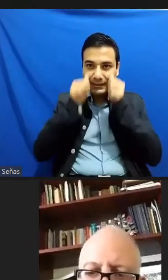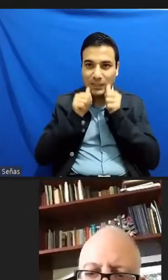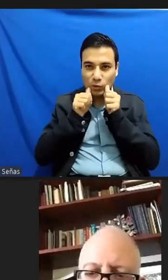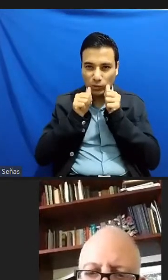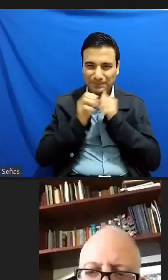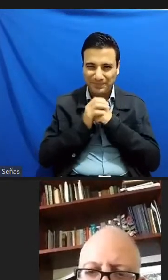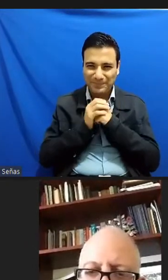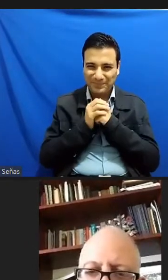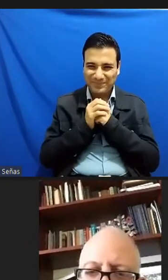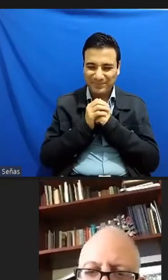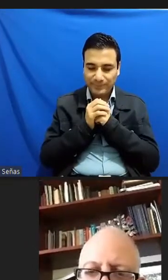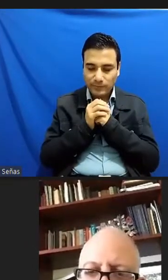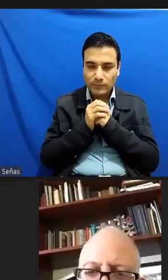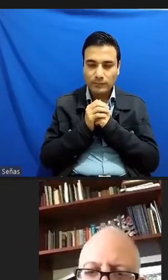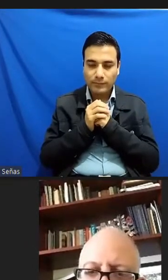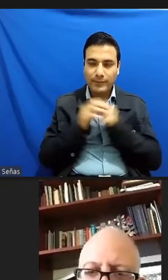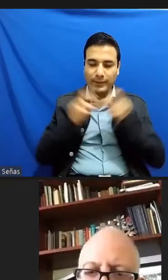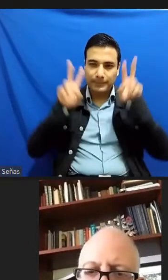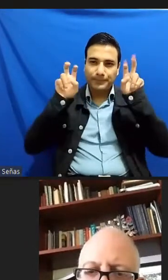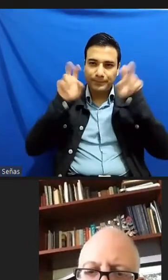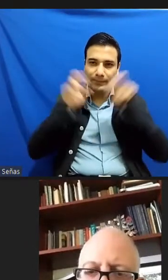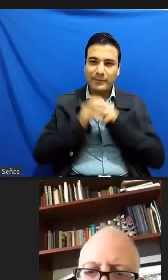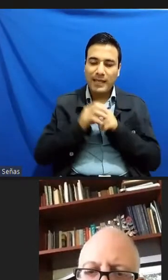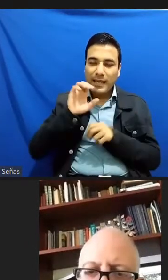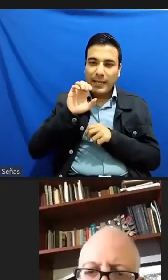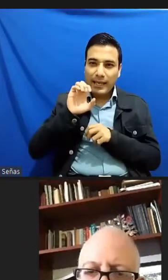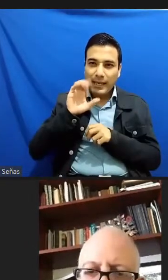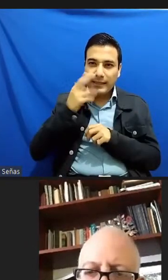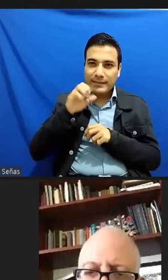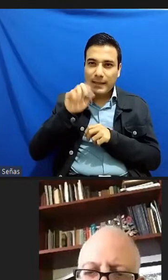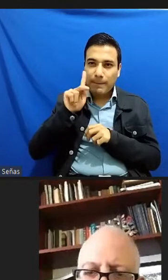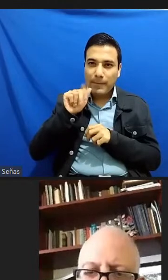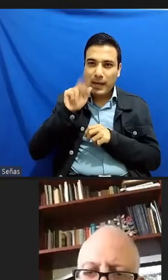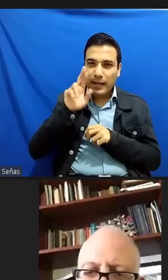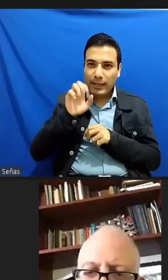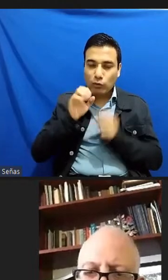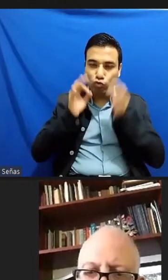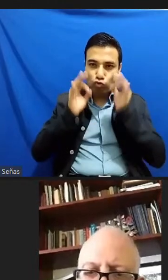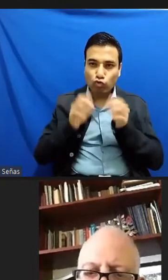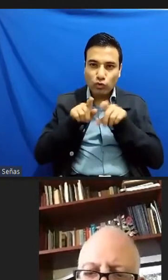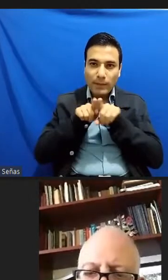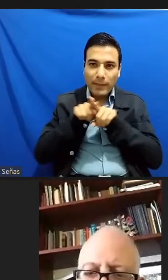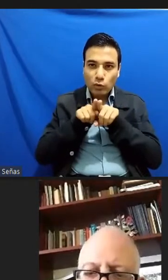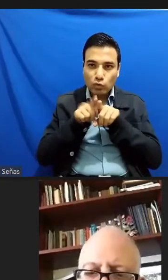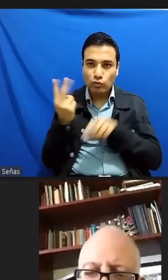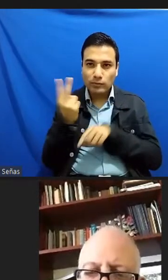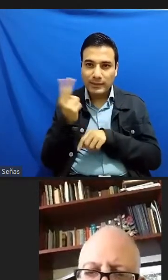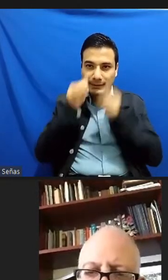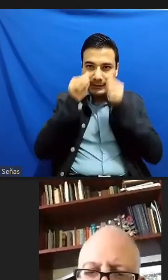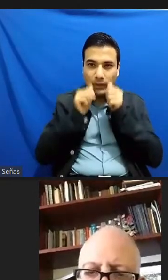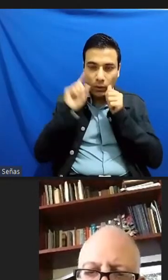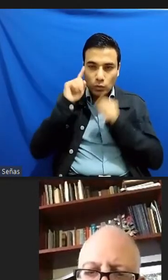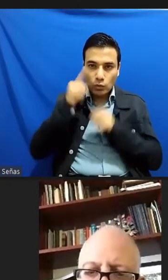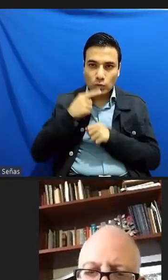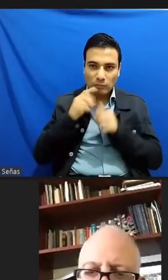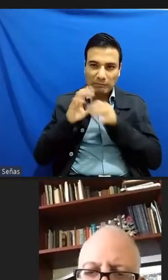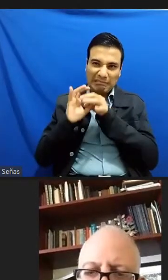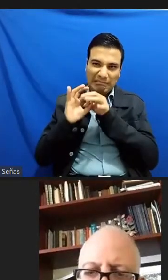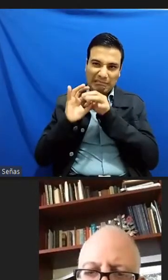que su verdadero título es el Chepare que trata de unos hermanos ciegos y sordos que están unidos